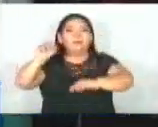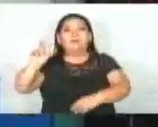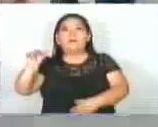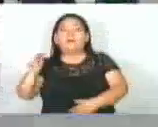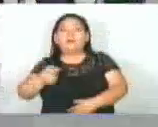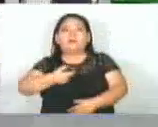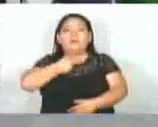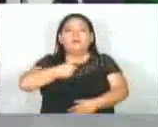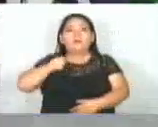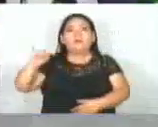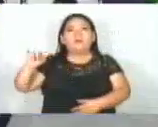un reporte de Iliana Leiva.